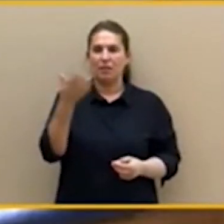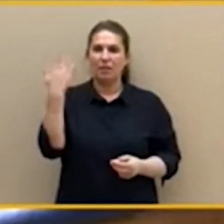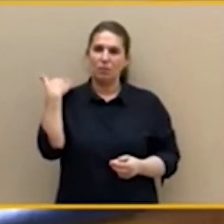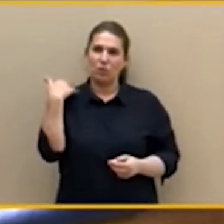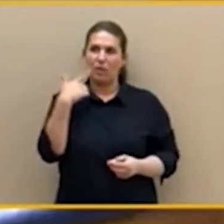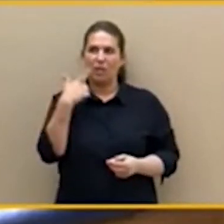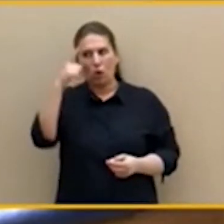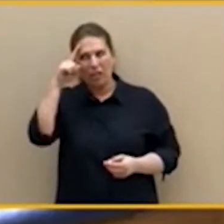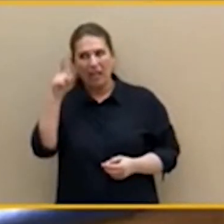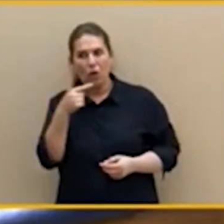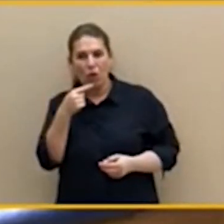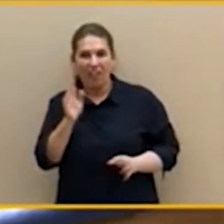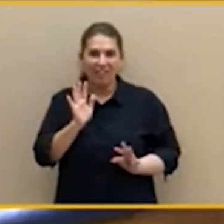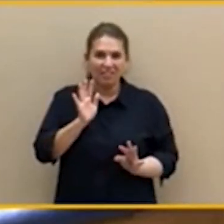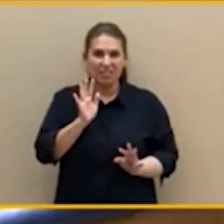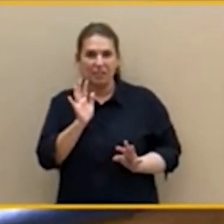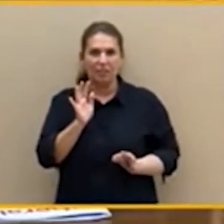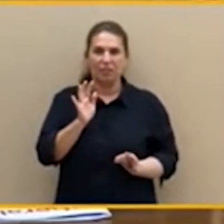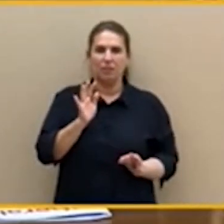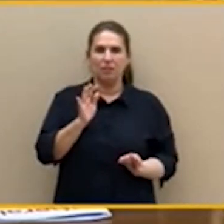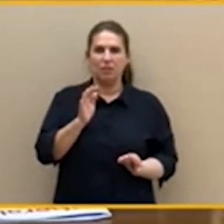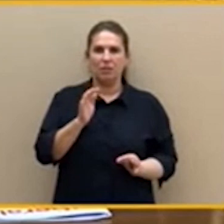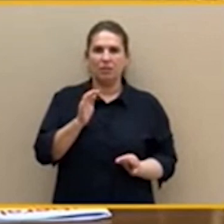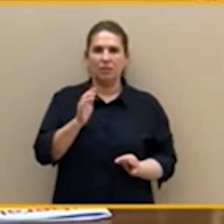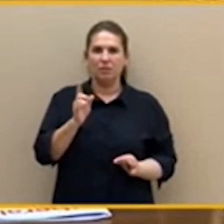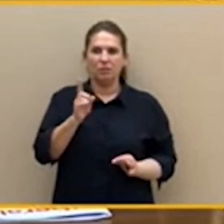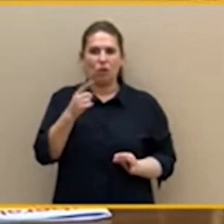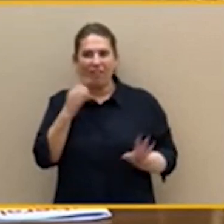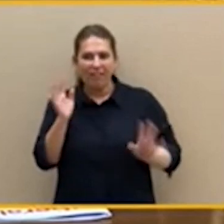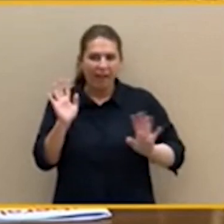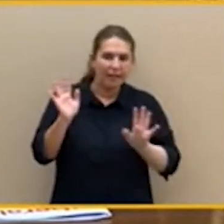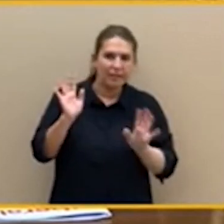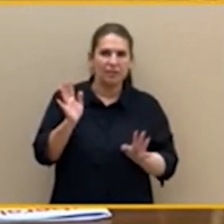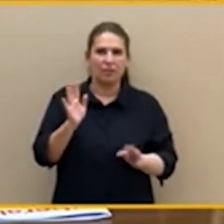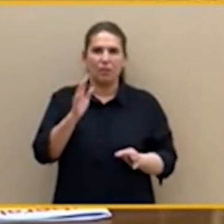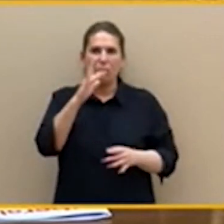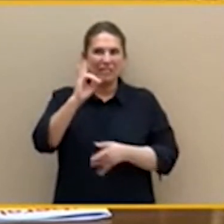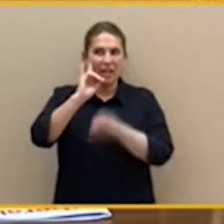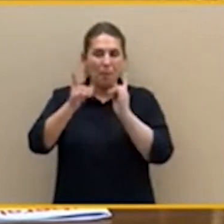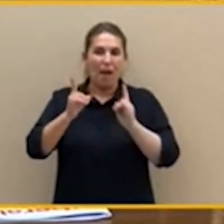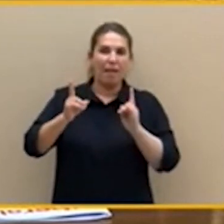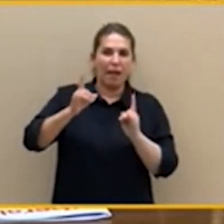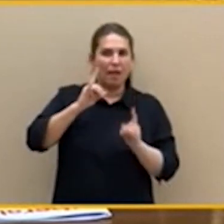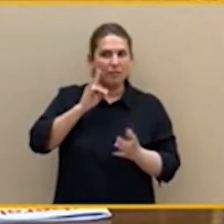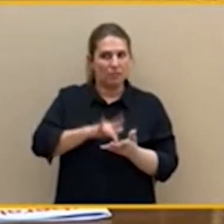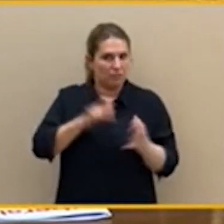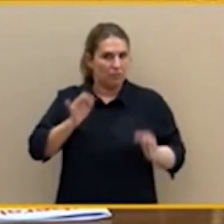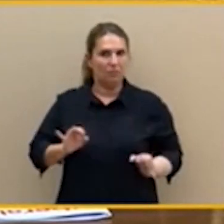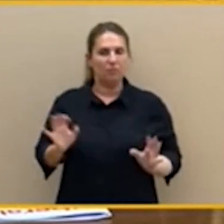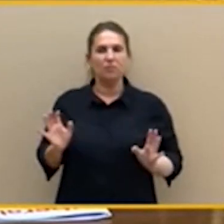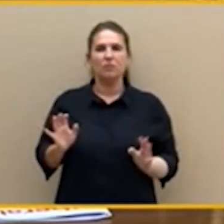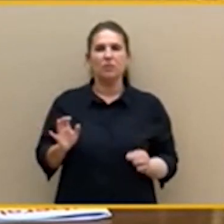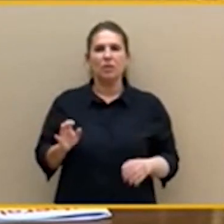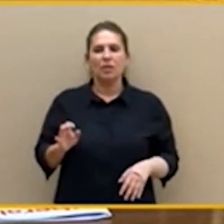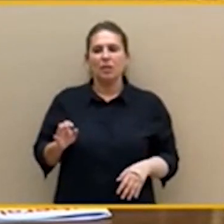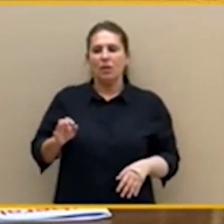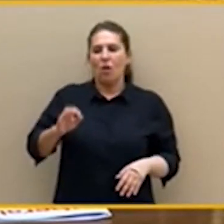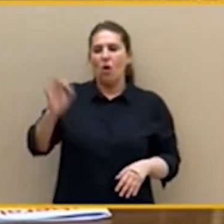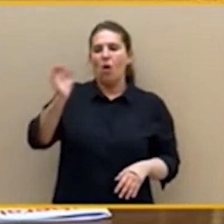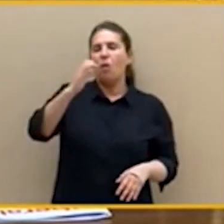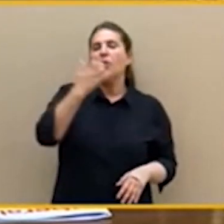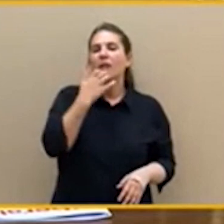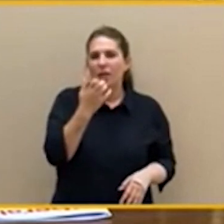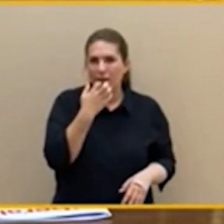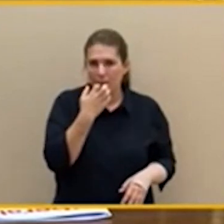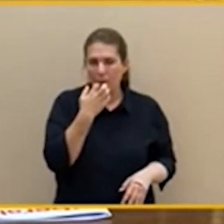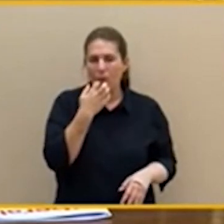Esa llamada supongo que se produciría. O, por ejemplo, ¿saben ustedes cuál es la única concesión para que le aprueben estos presupuestos al